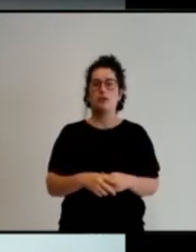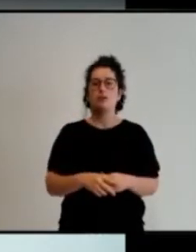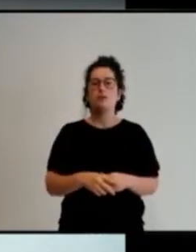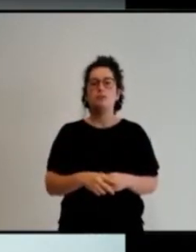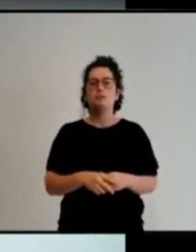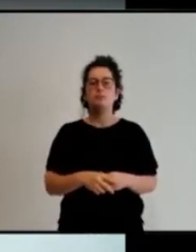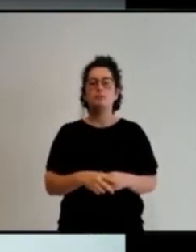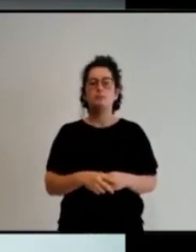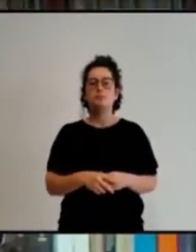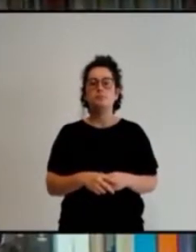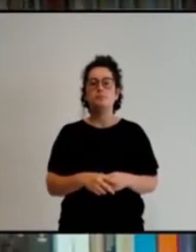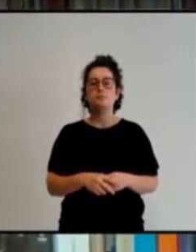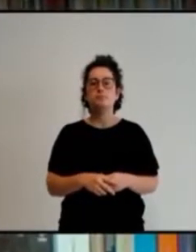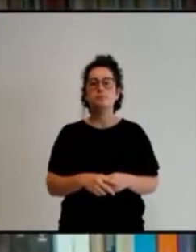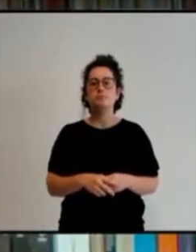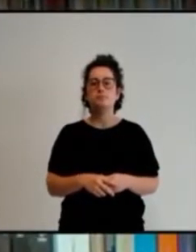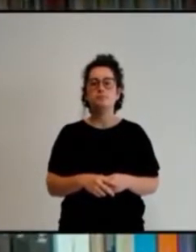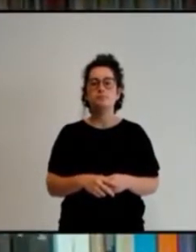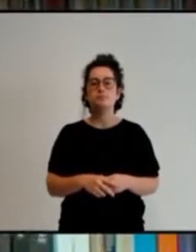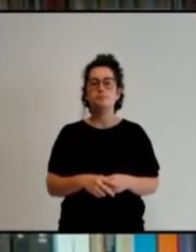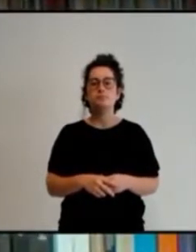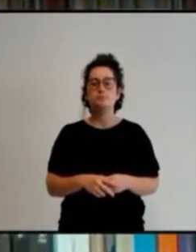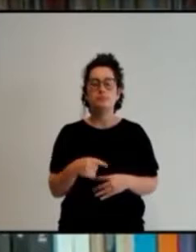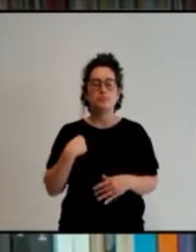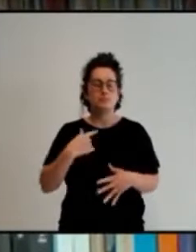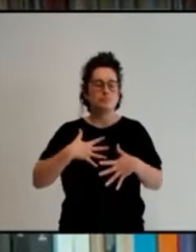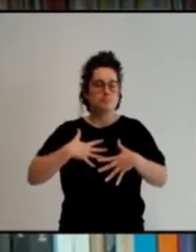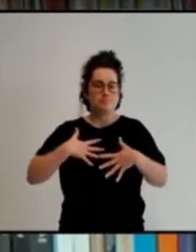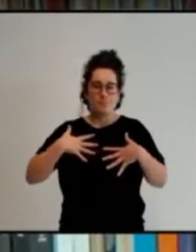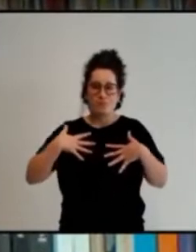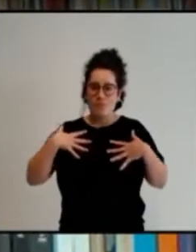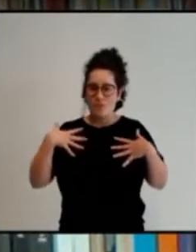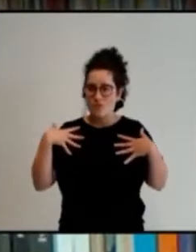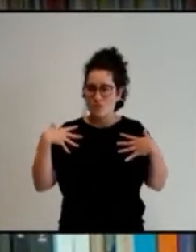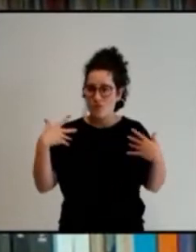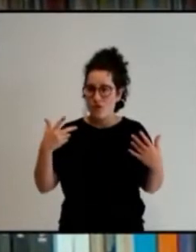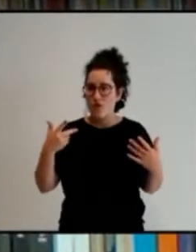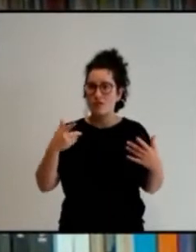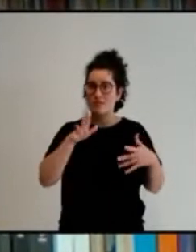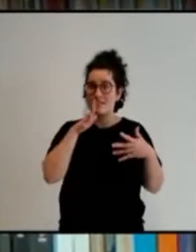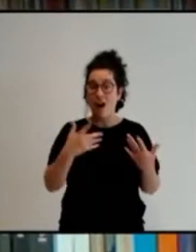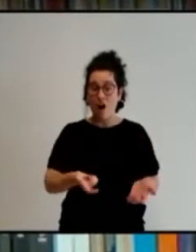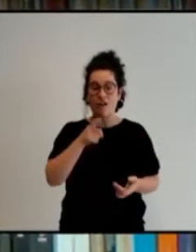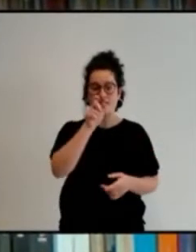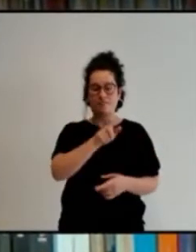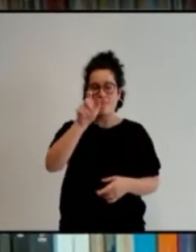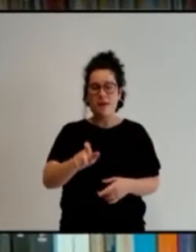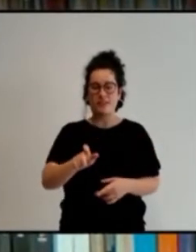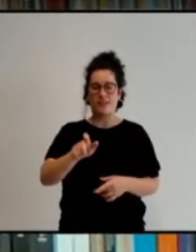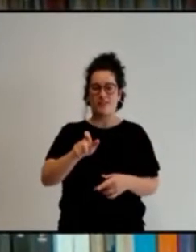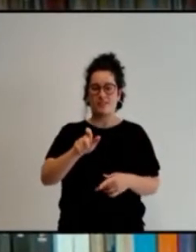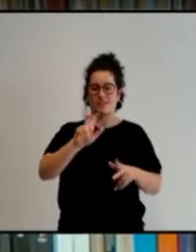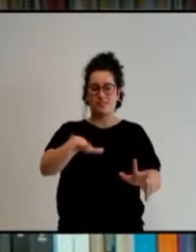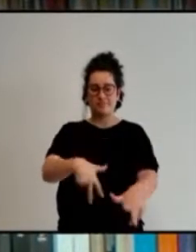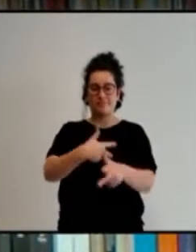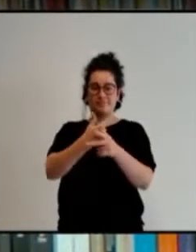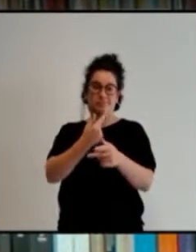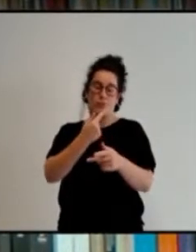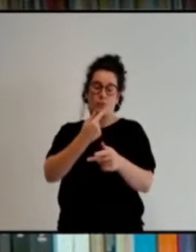saben la emoción y la cantidad de personas que están siguiendo la transmisión de hoy.